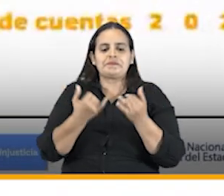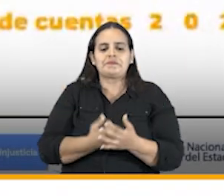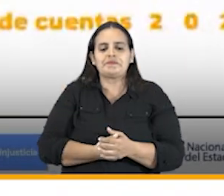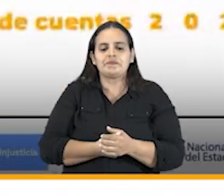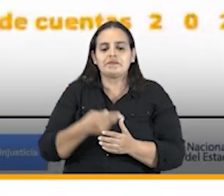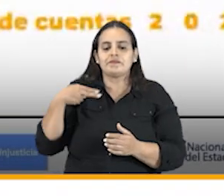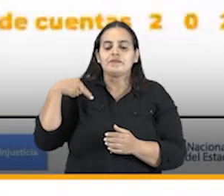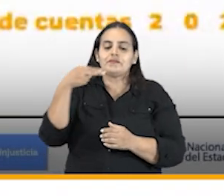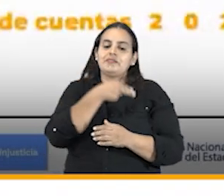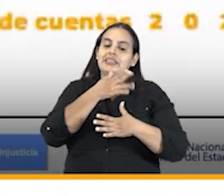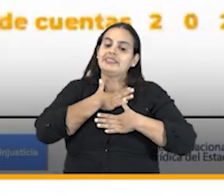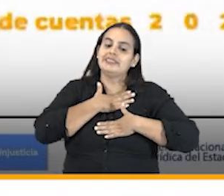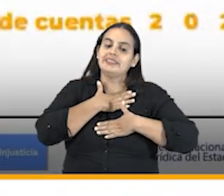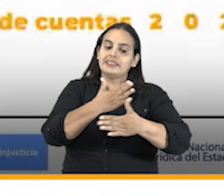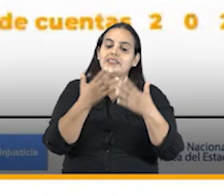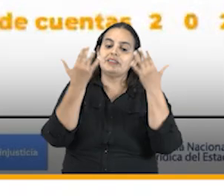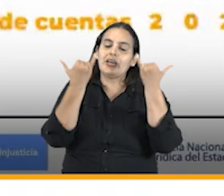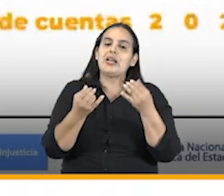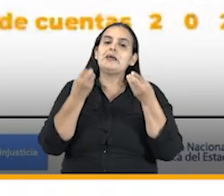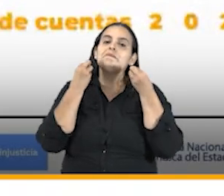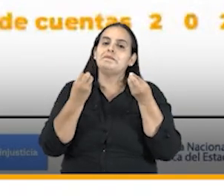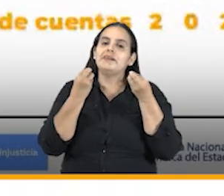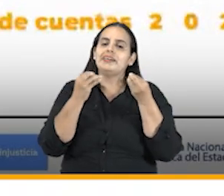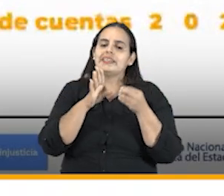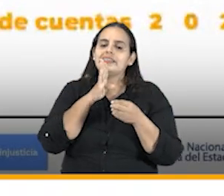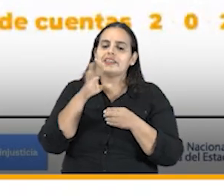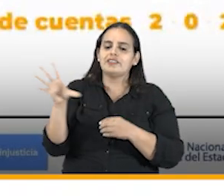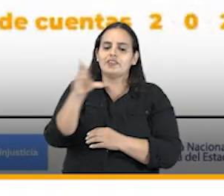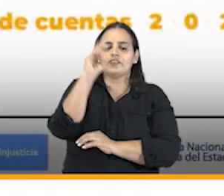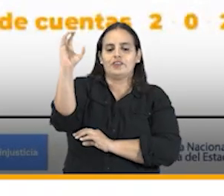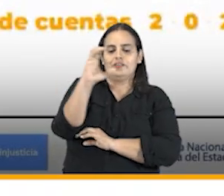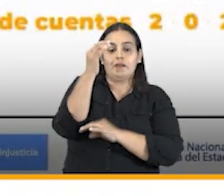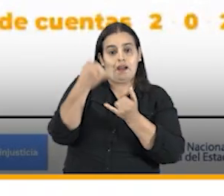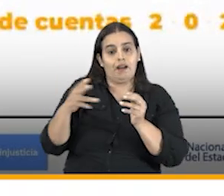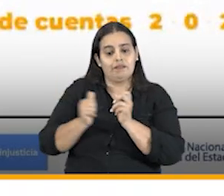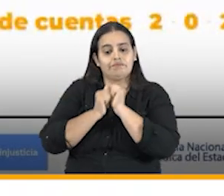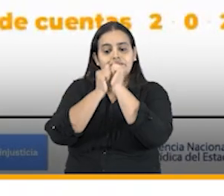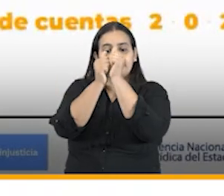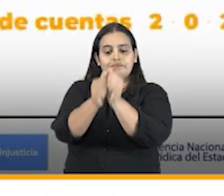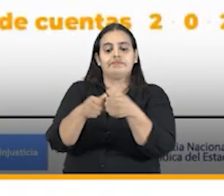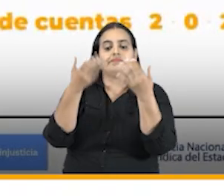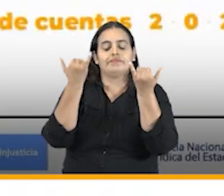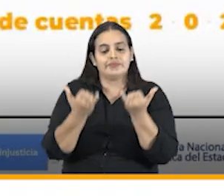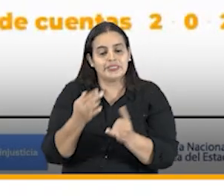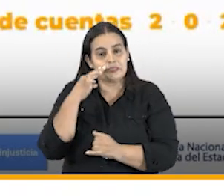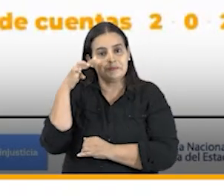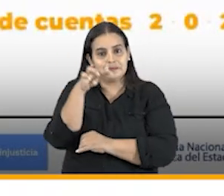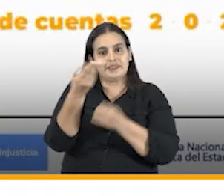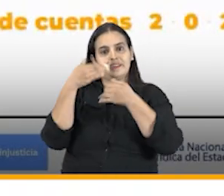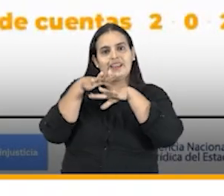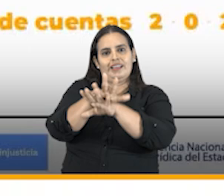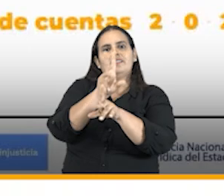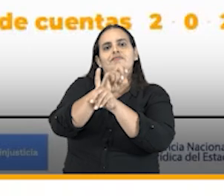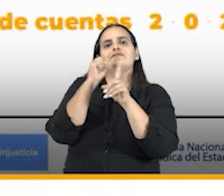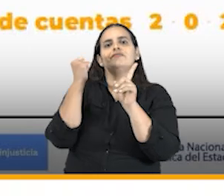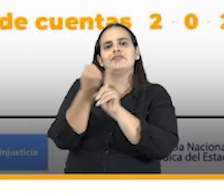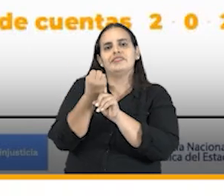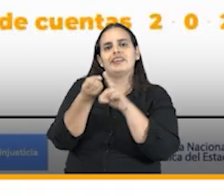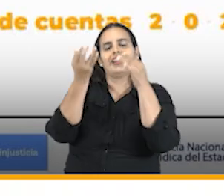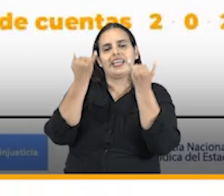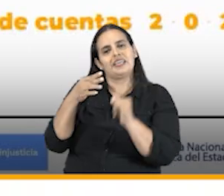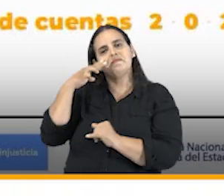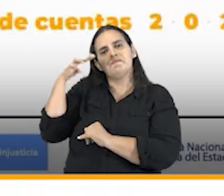nuestro saludo para aquellos colombianos que nos están acompañando a través de las redes sociales y